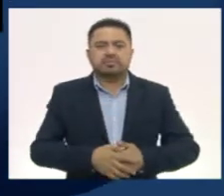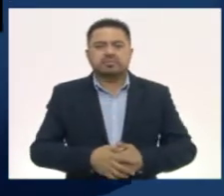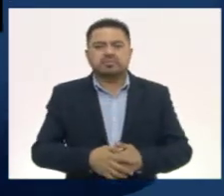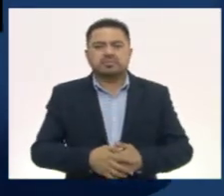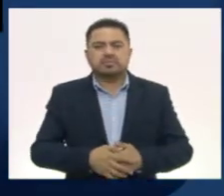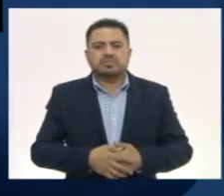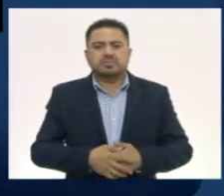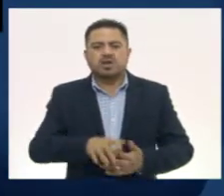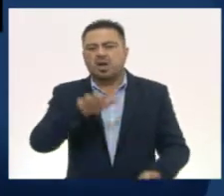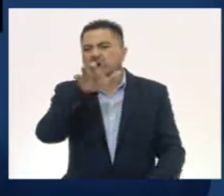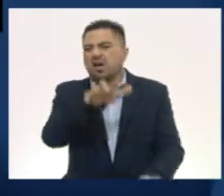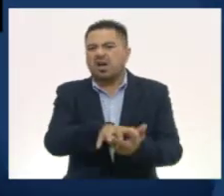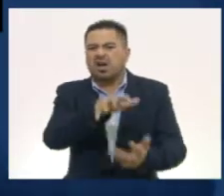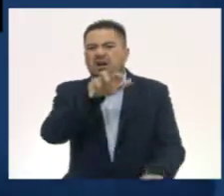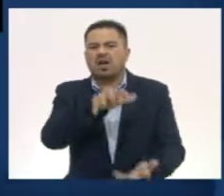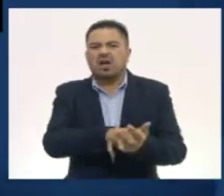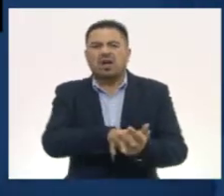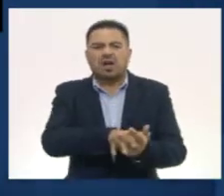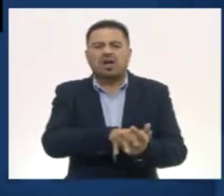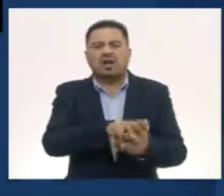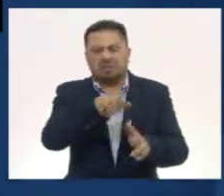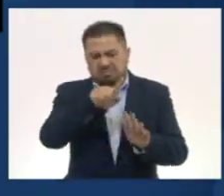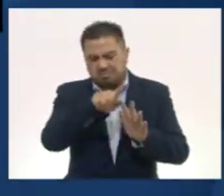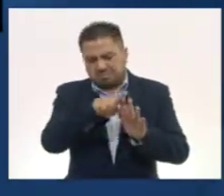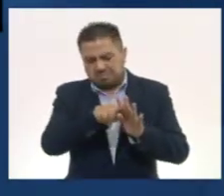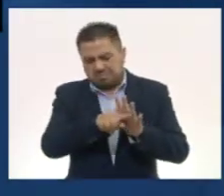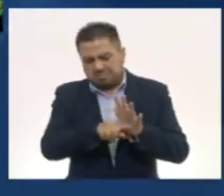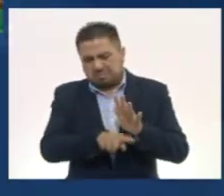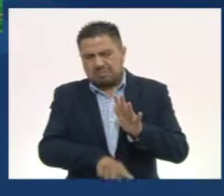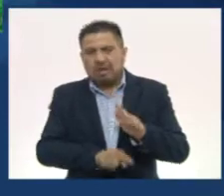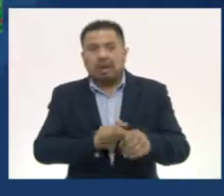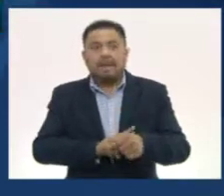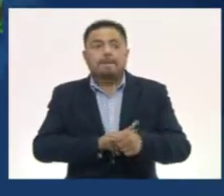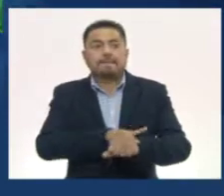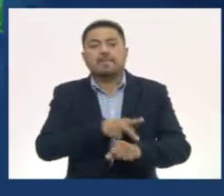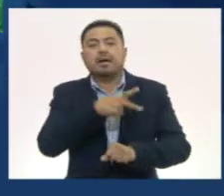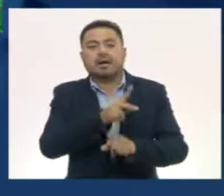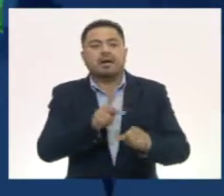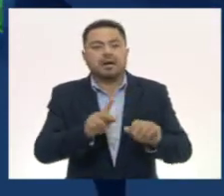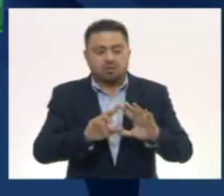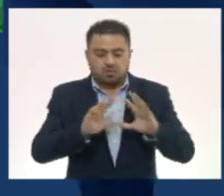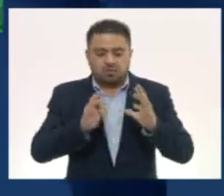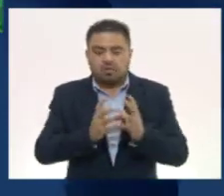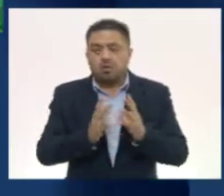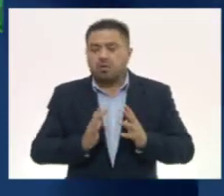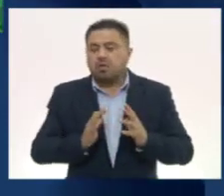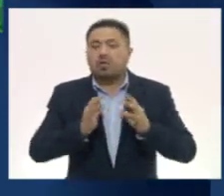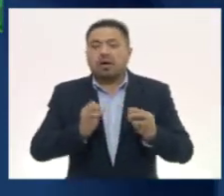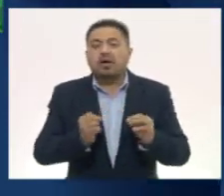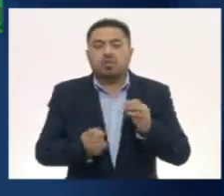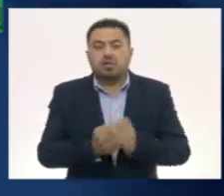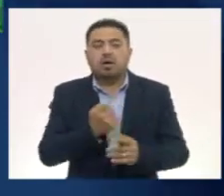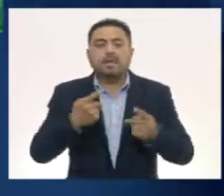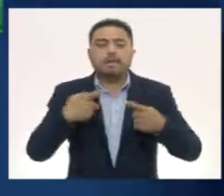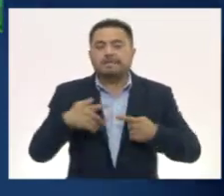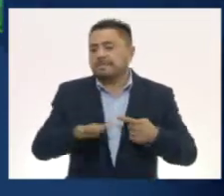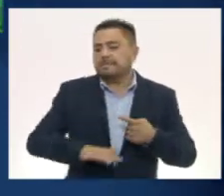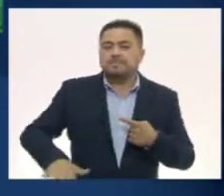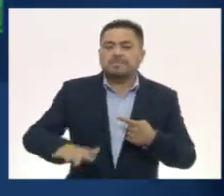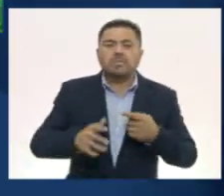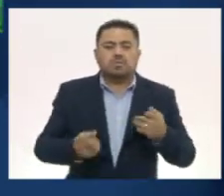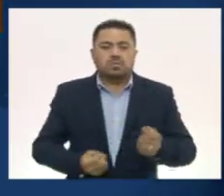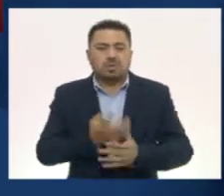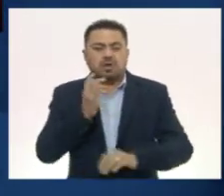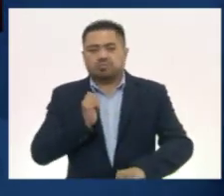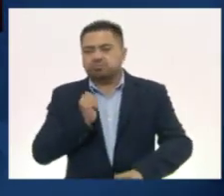El cocodrilo cósmico cayó al abismo y con su piel se formó en tierra. Lugar donde vivirán los hombres de esta era.